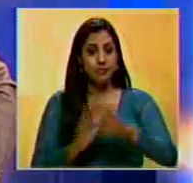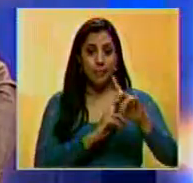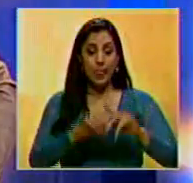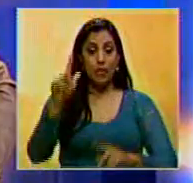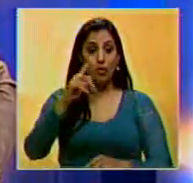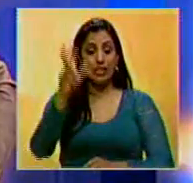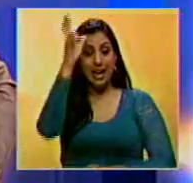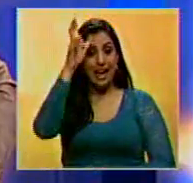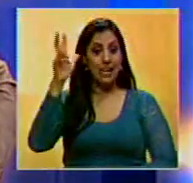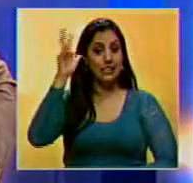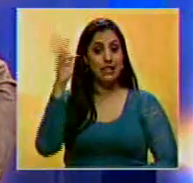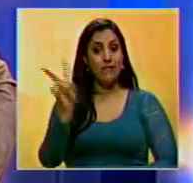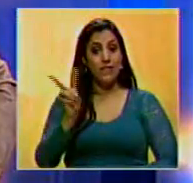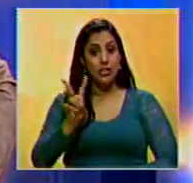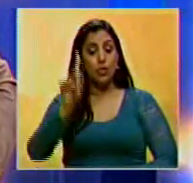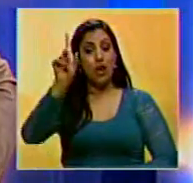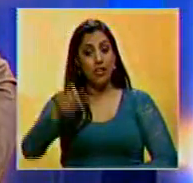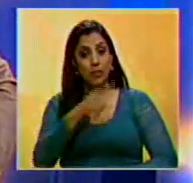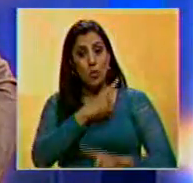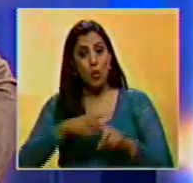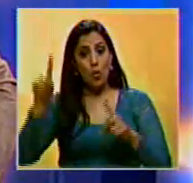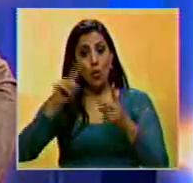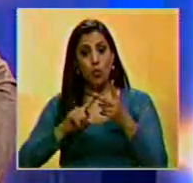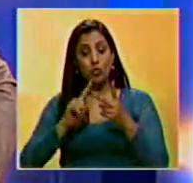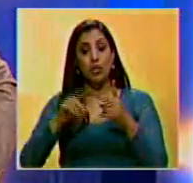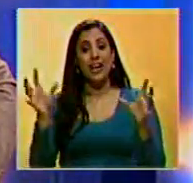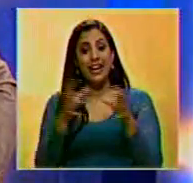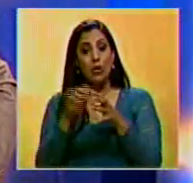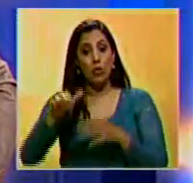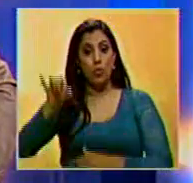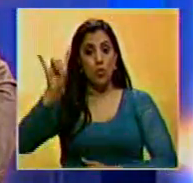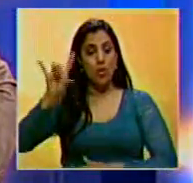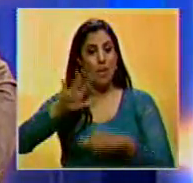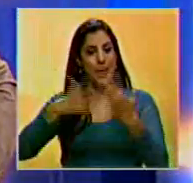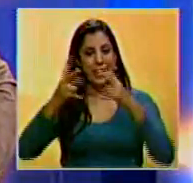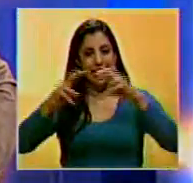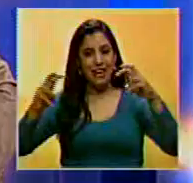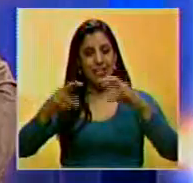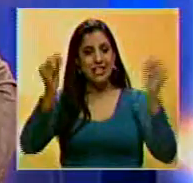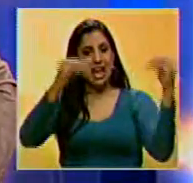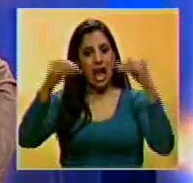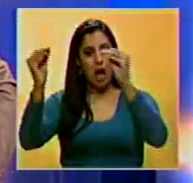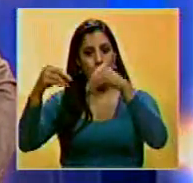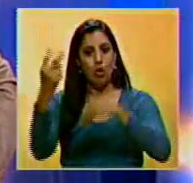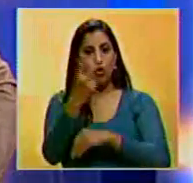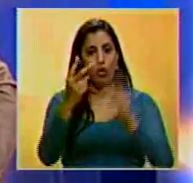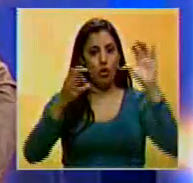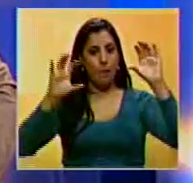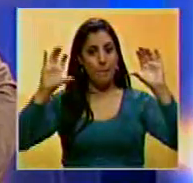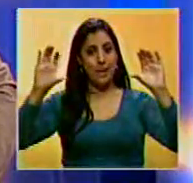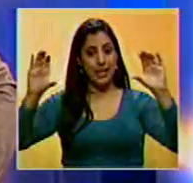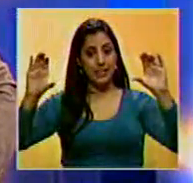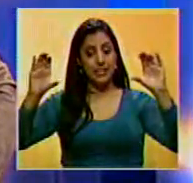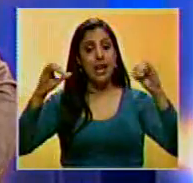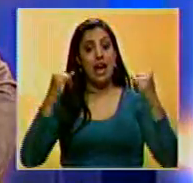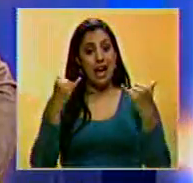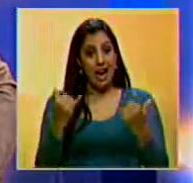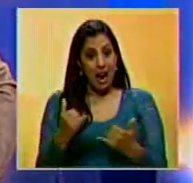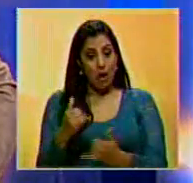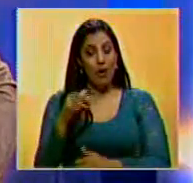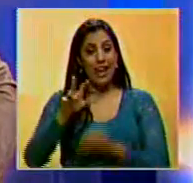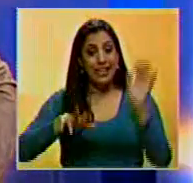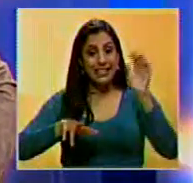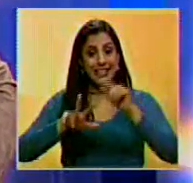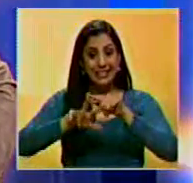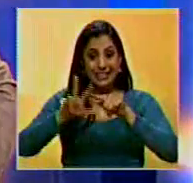Los cancilleres de Venezuela y Guinea Bissau se reunieron este lunes para revisar los acuerdos entre ambas naciones y destacaron que en